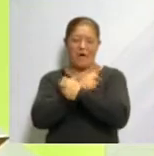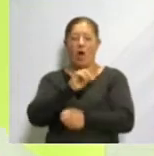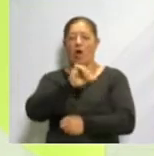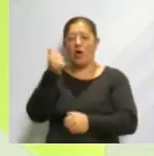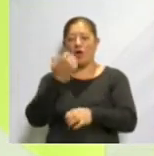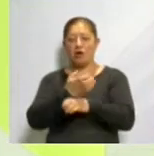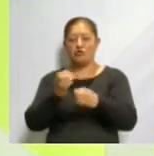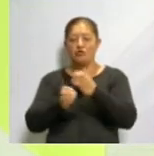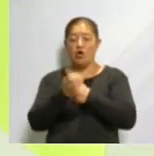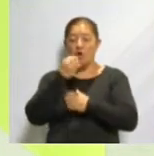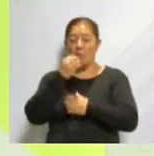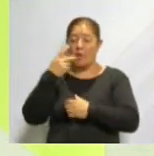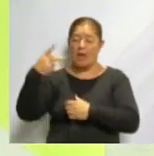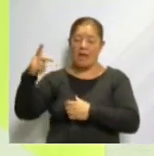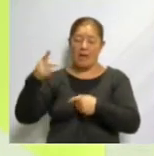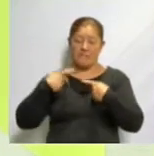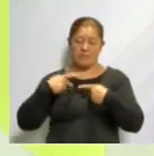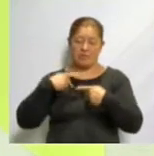Si,